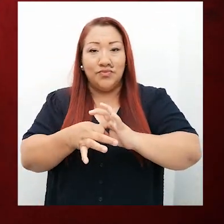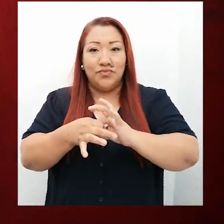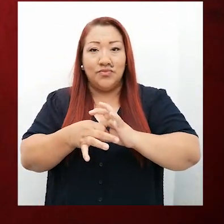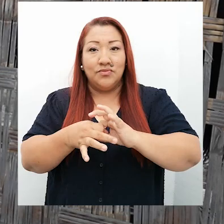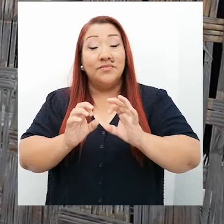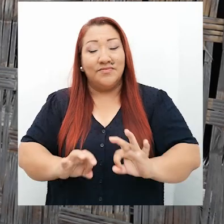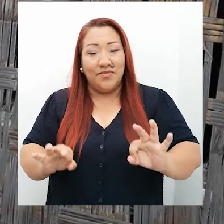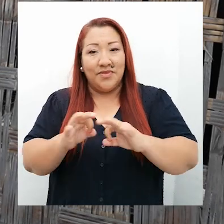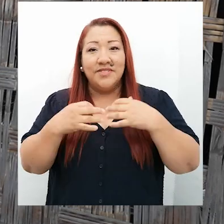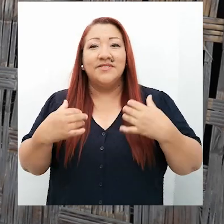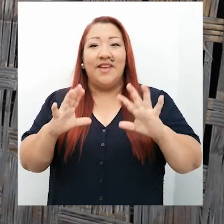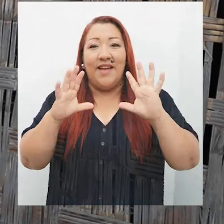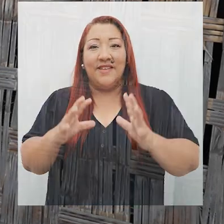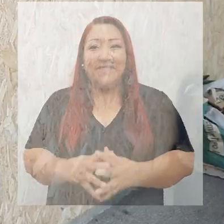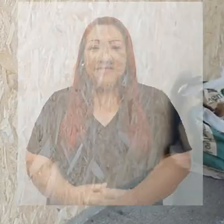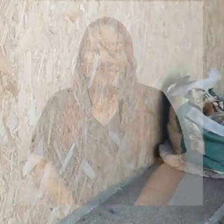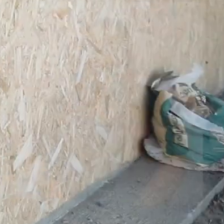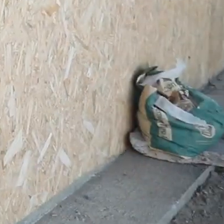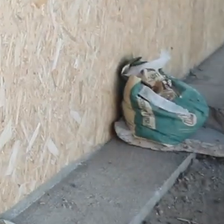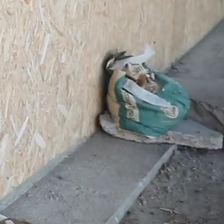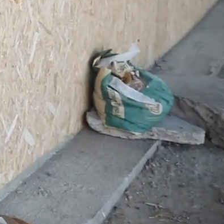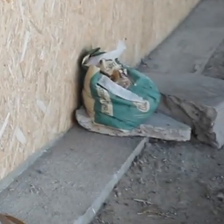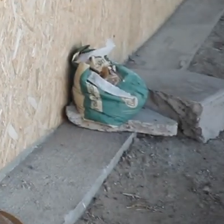en conjunto. Y parece que lo hemos logrado.